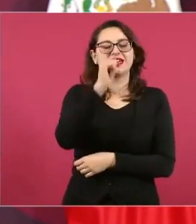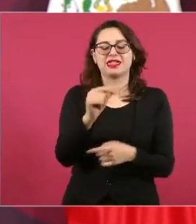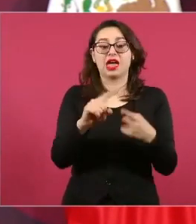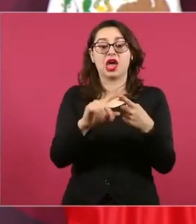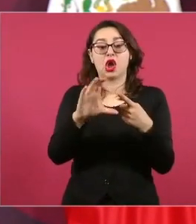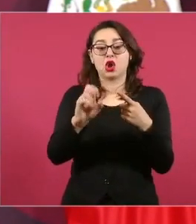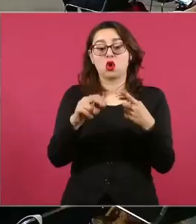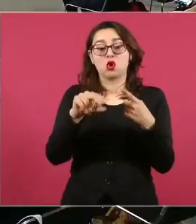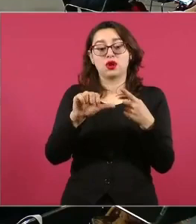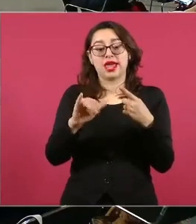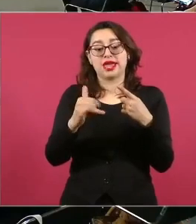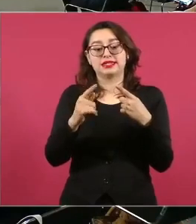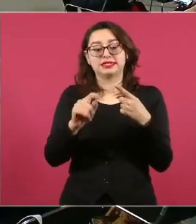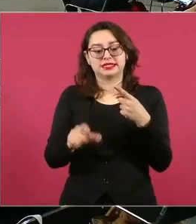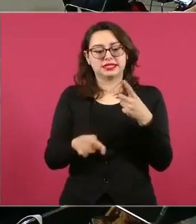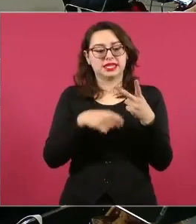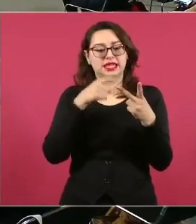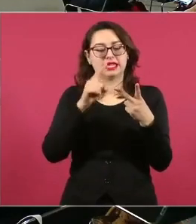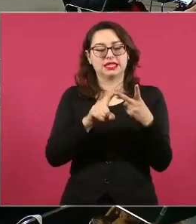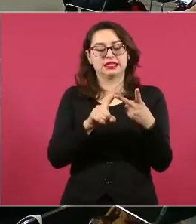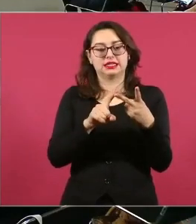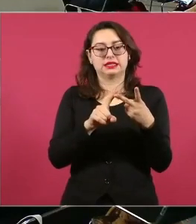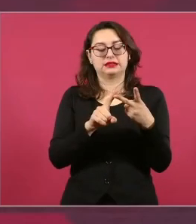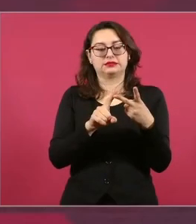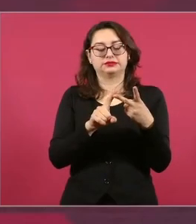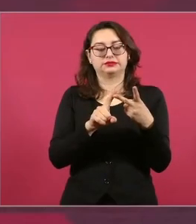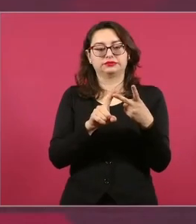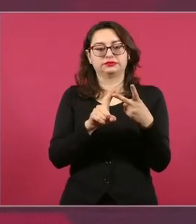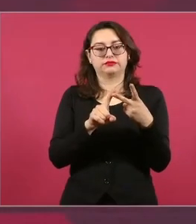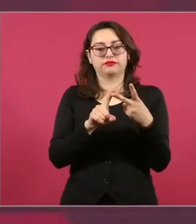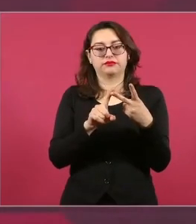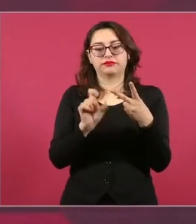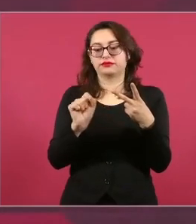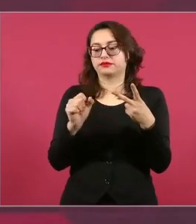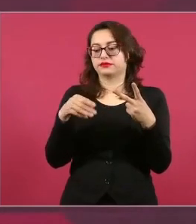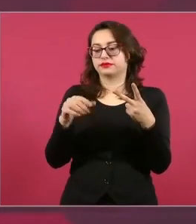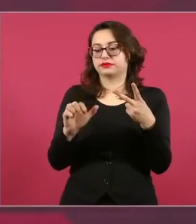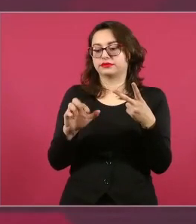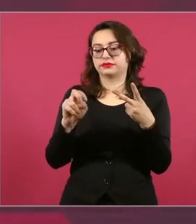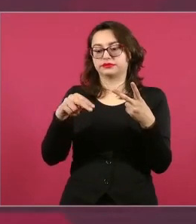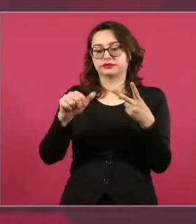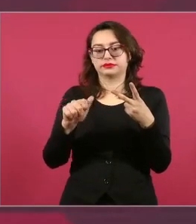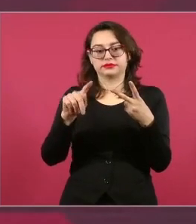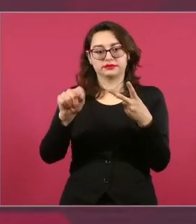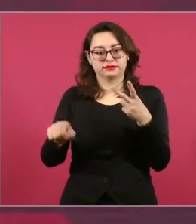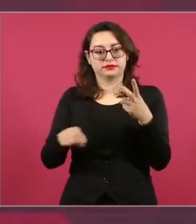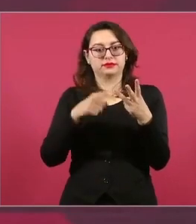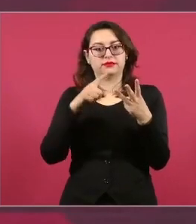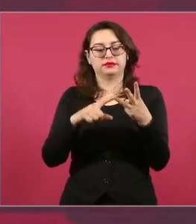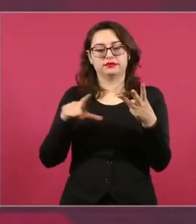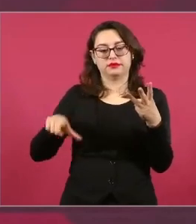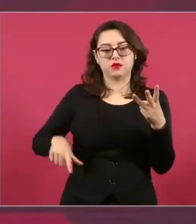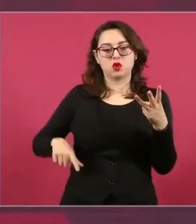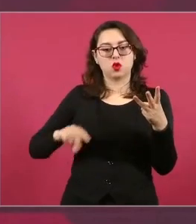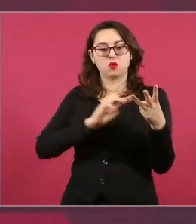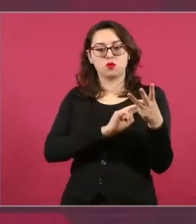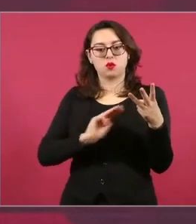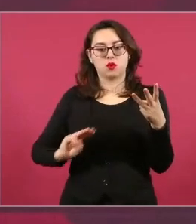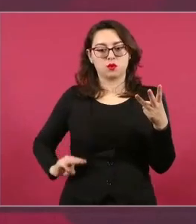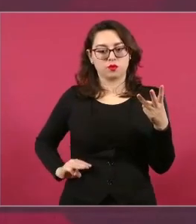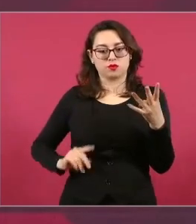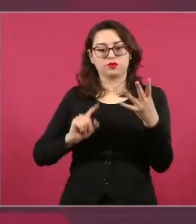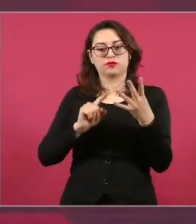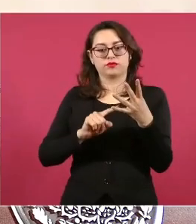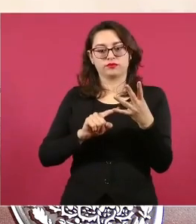como la Secretaría de Medio Ambiente, los gobiernos municipales, desde luego el